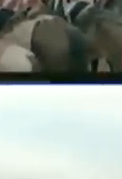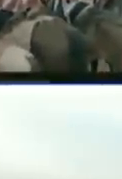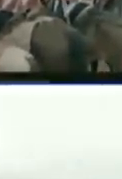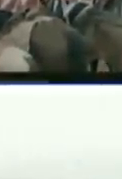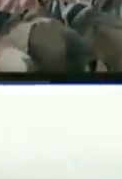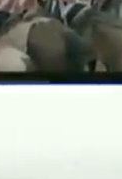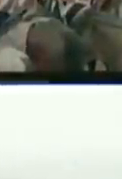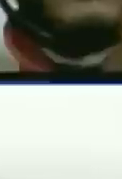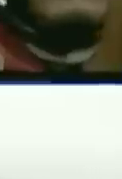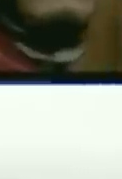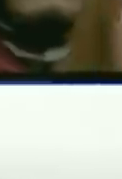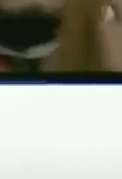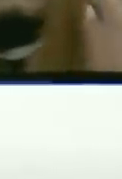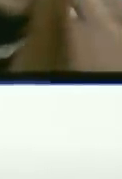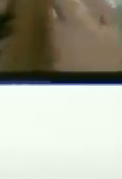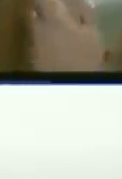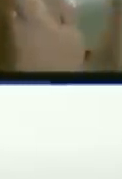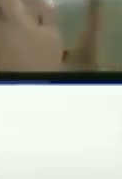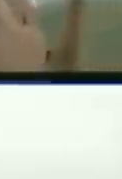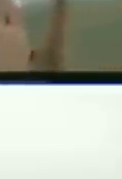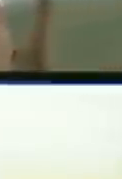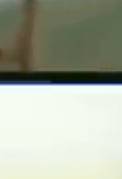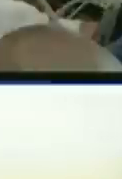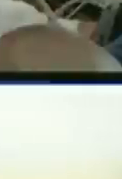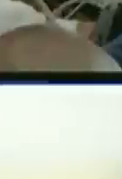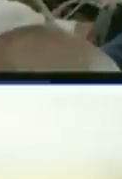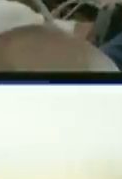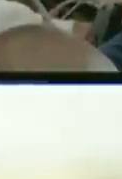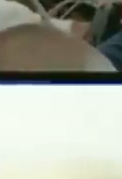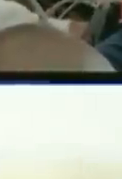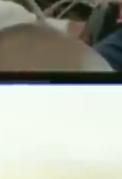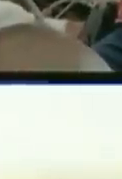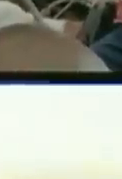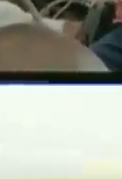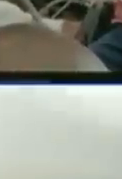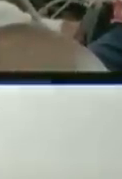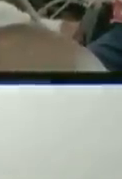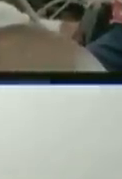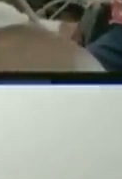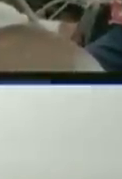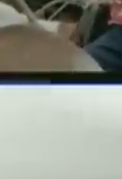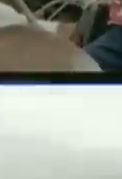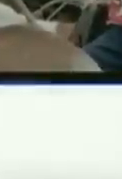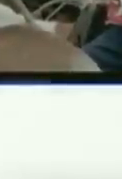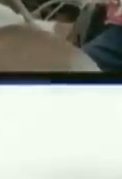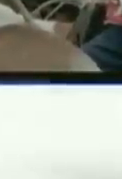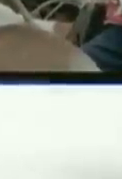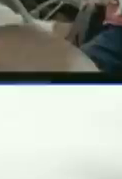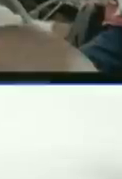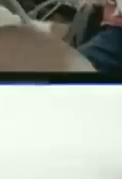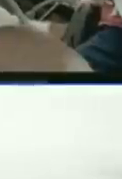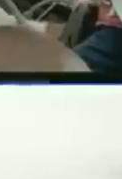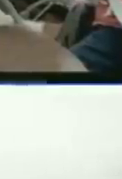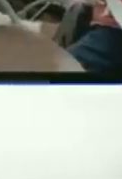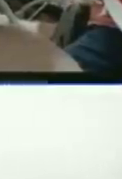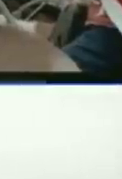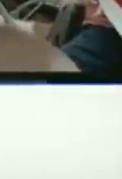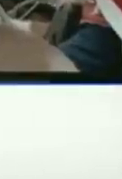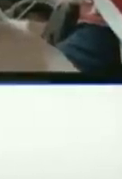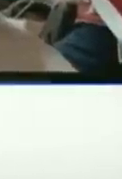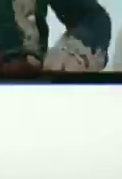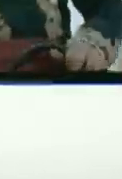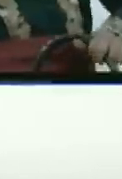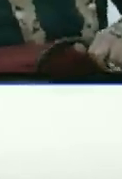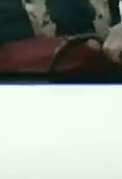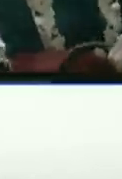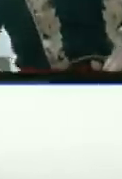Libertad como creo que fue para todos una oportunidad una oportunidad incluso de vida porque bueno es la historia